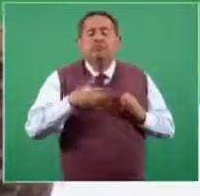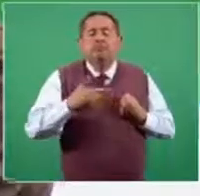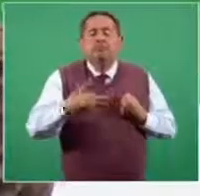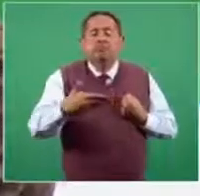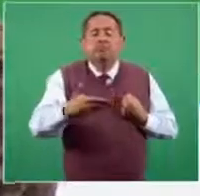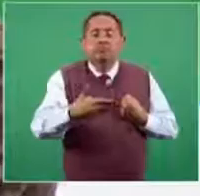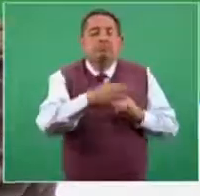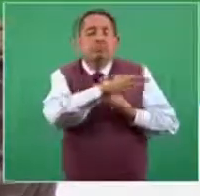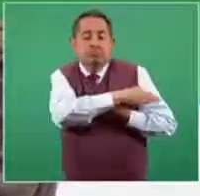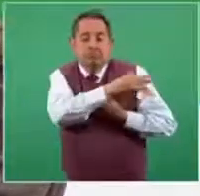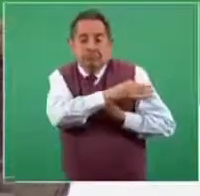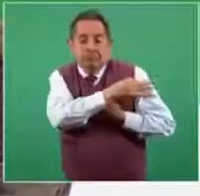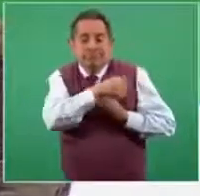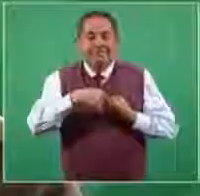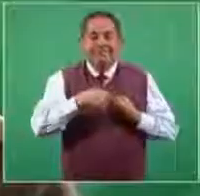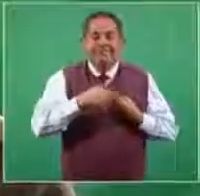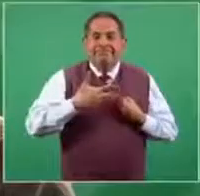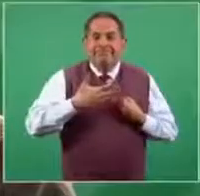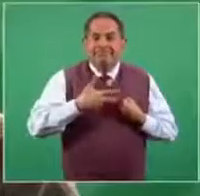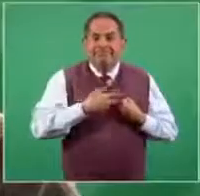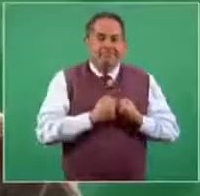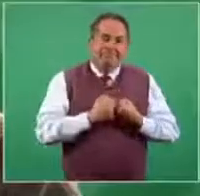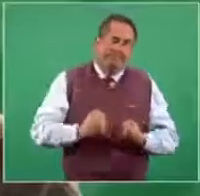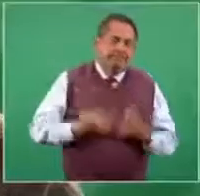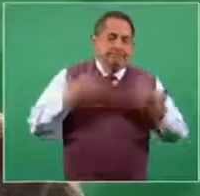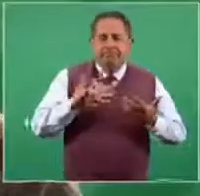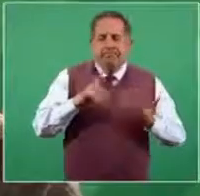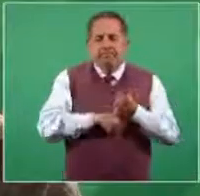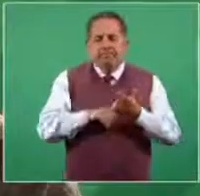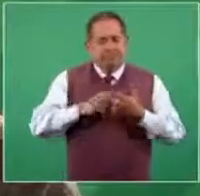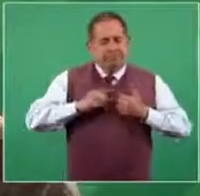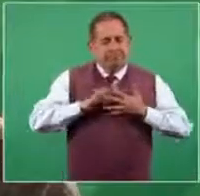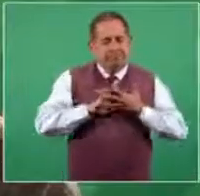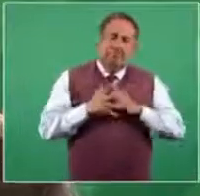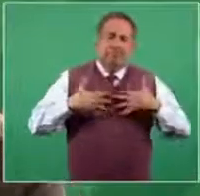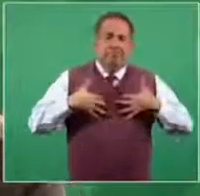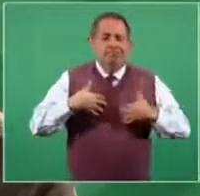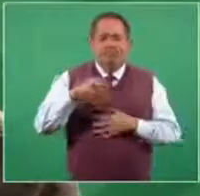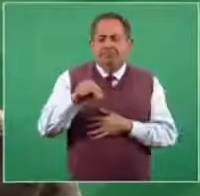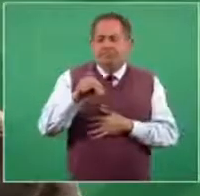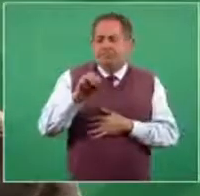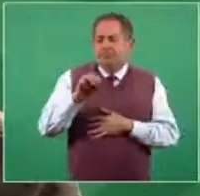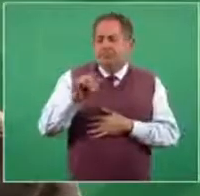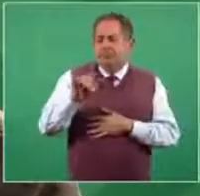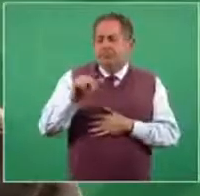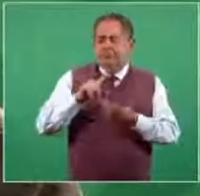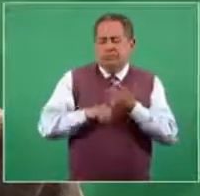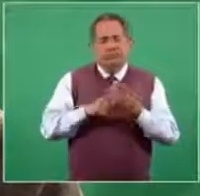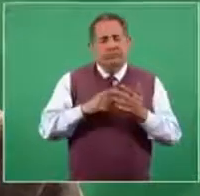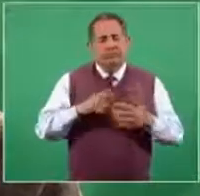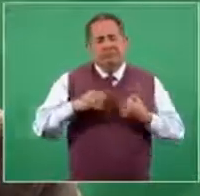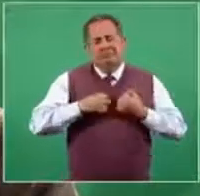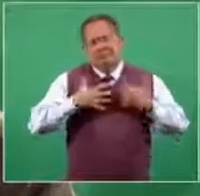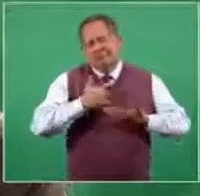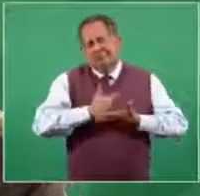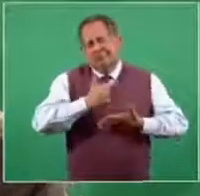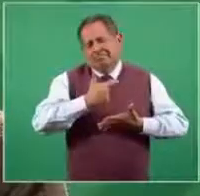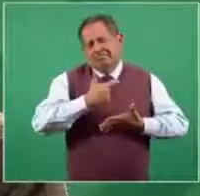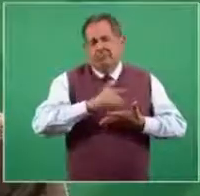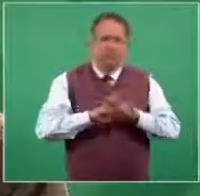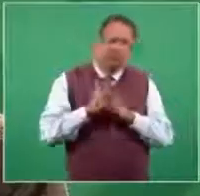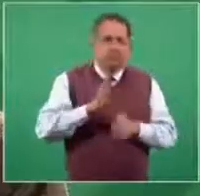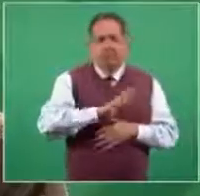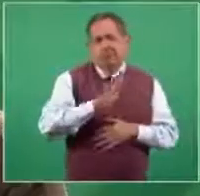complicaciones de la enfermedad, que son mayormente una neumonía grave, y muy desafortunadamente falleció por